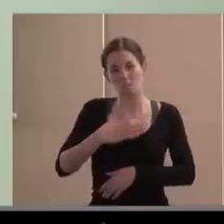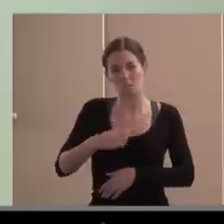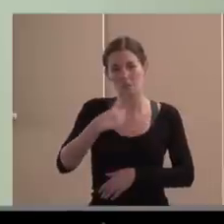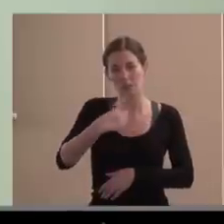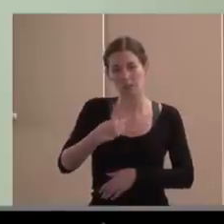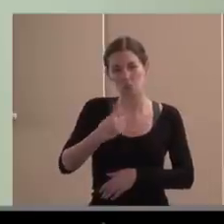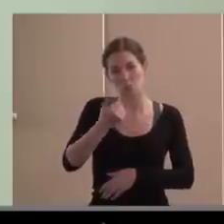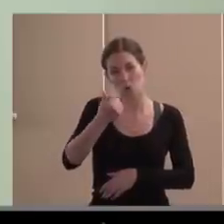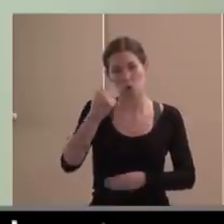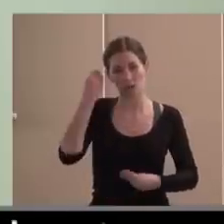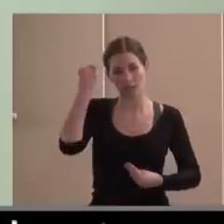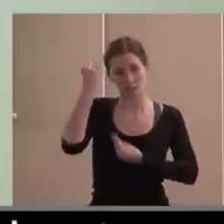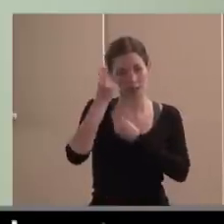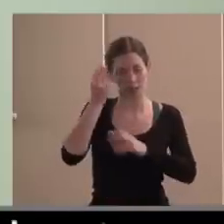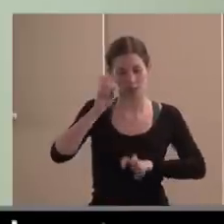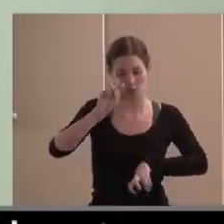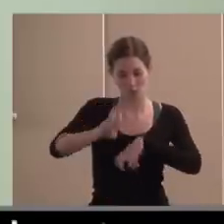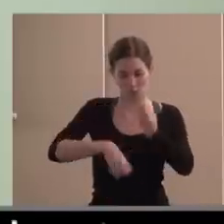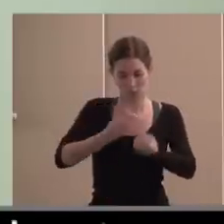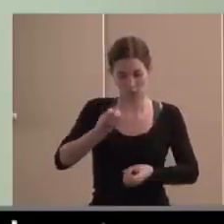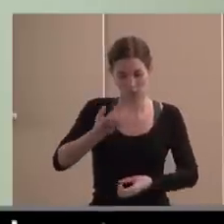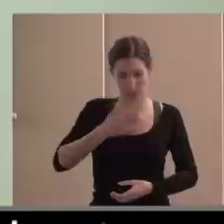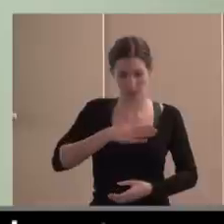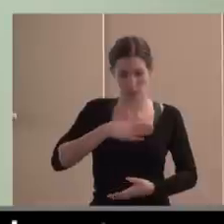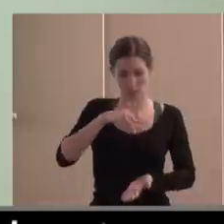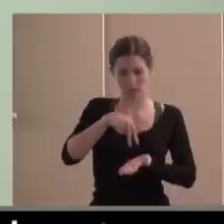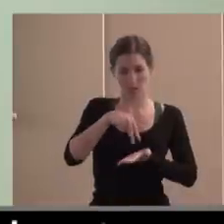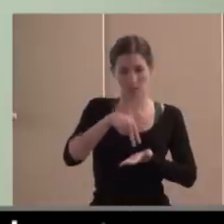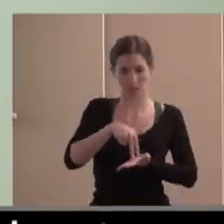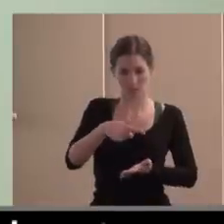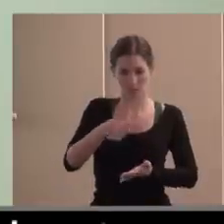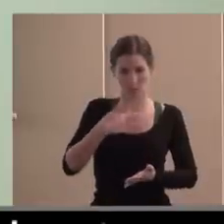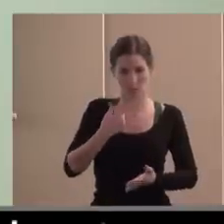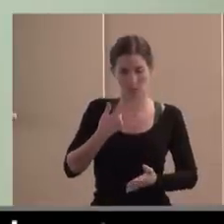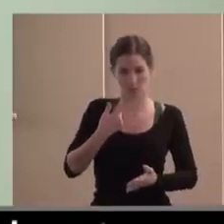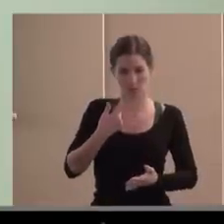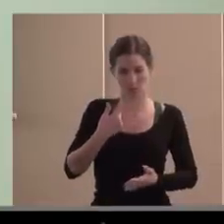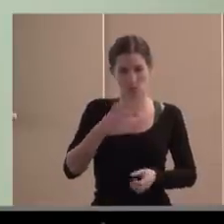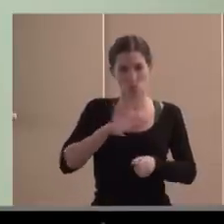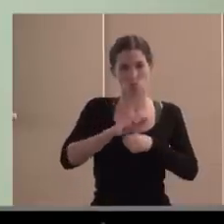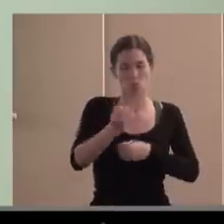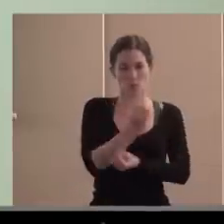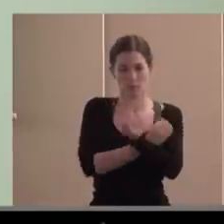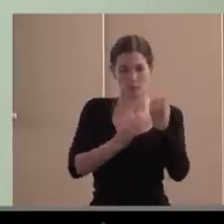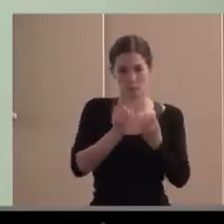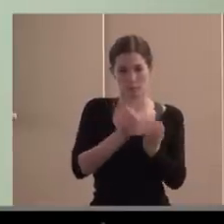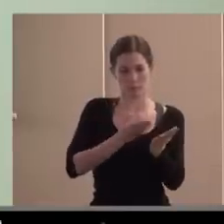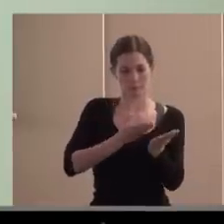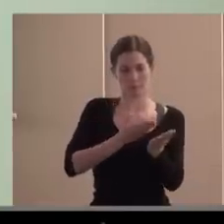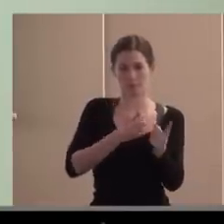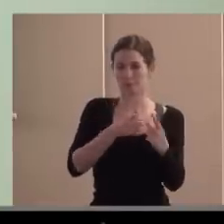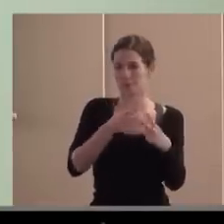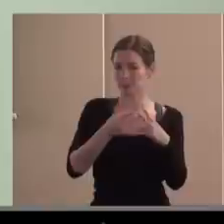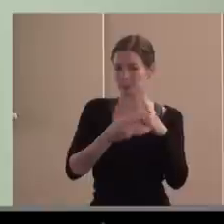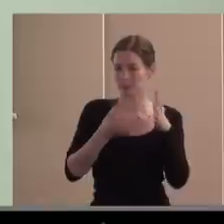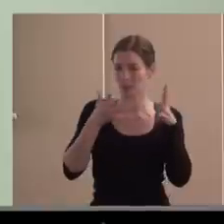replanteamiento de nuestra presencia o de nuestro peso económico. Las organizaciones de discapacidad creo que solo están